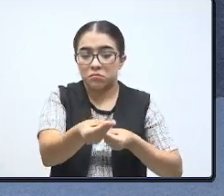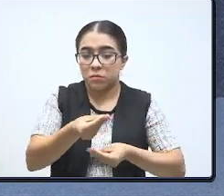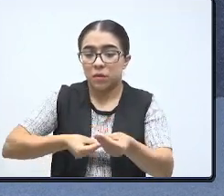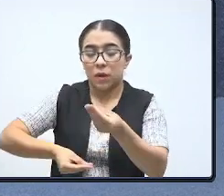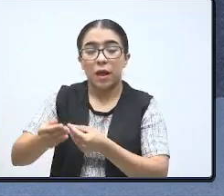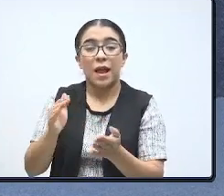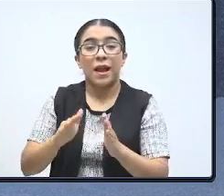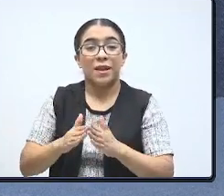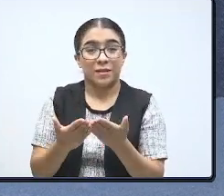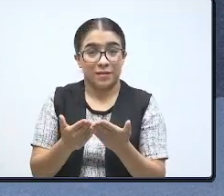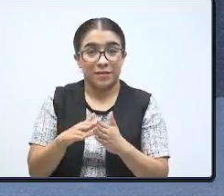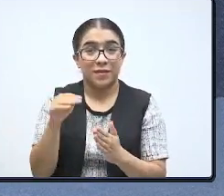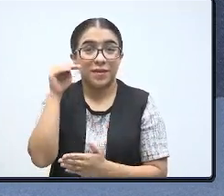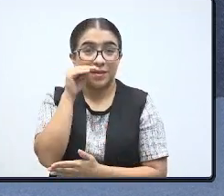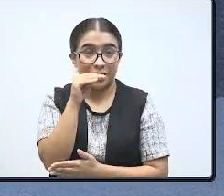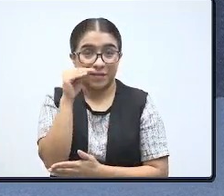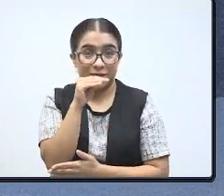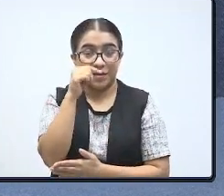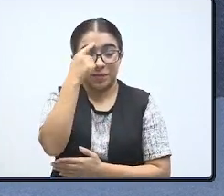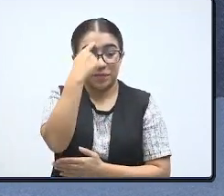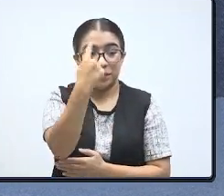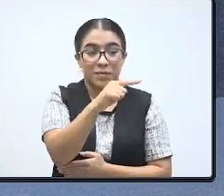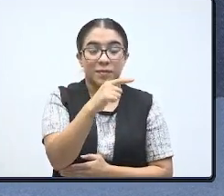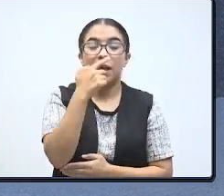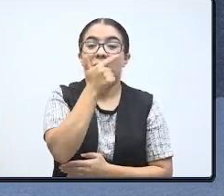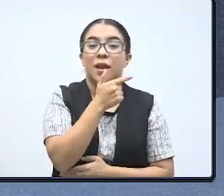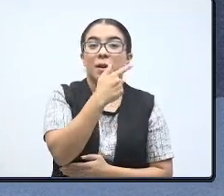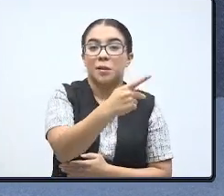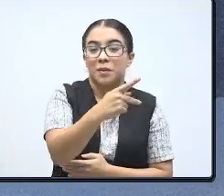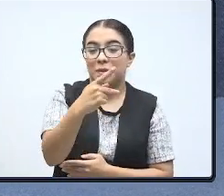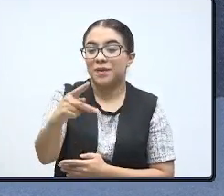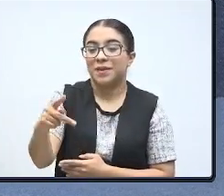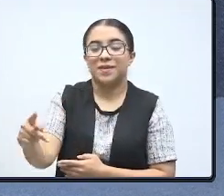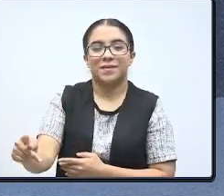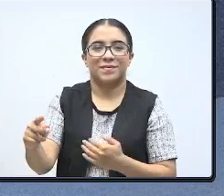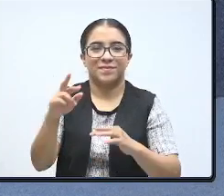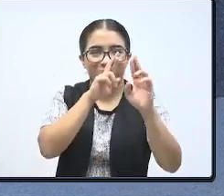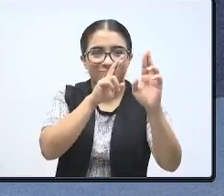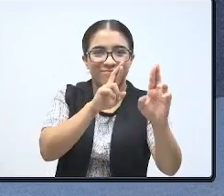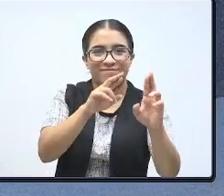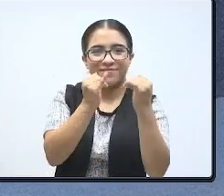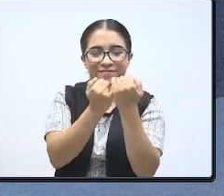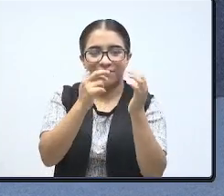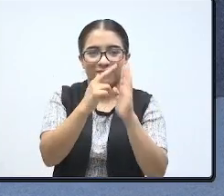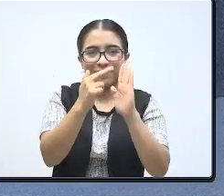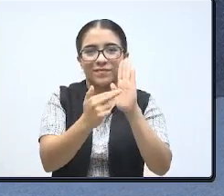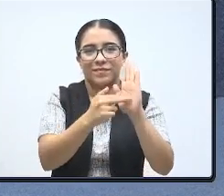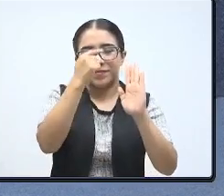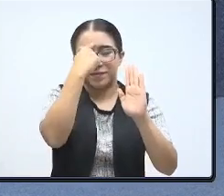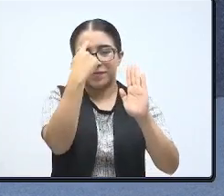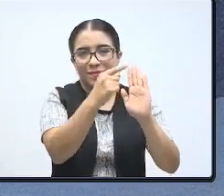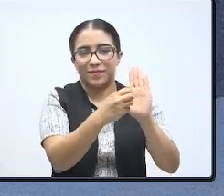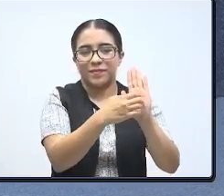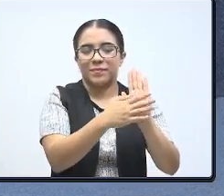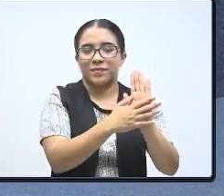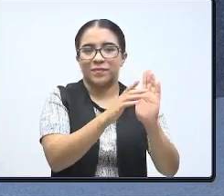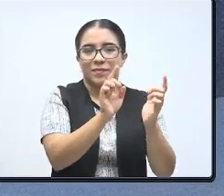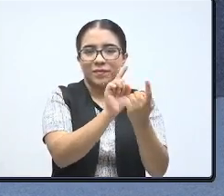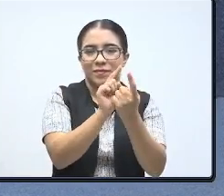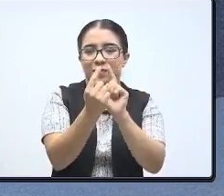libros de texto gratuitos en las diversas lenguas del territorio nacional y fortalecer las normas bilingües e